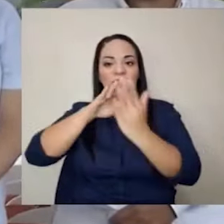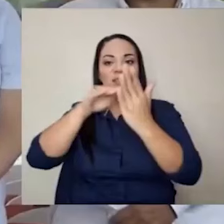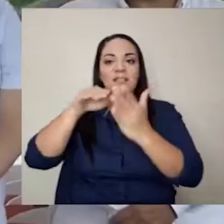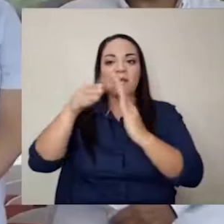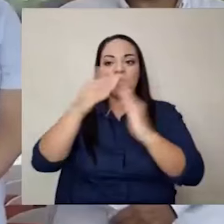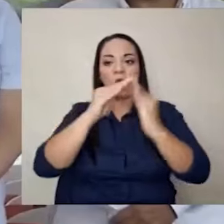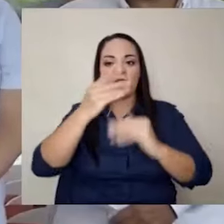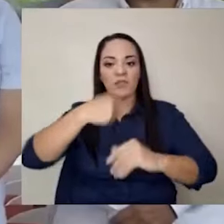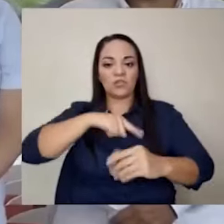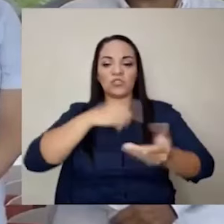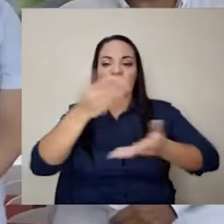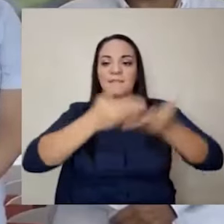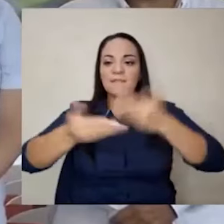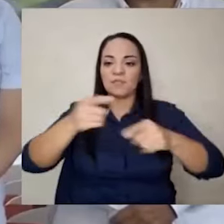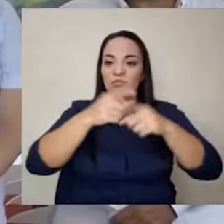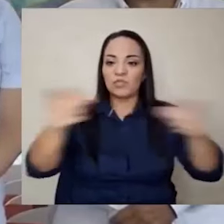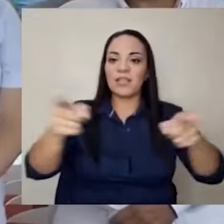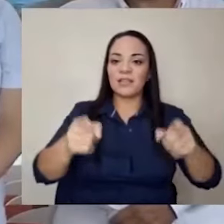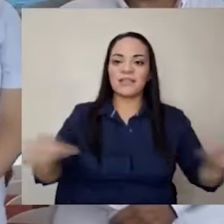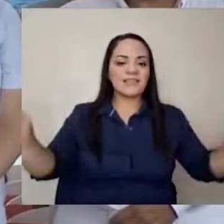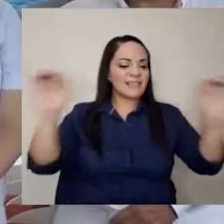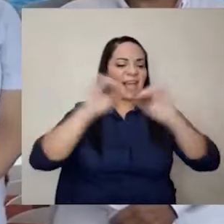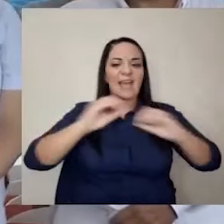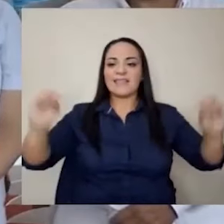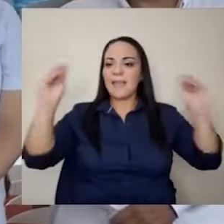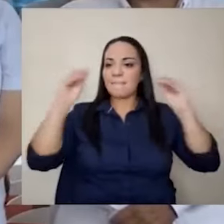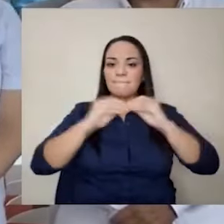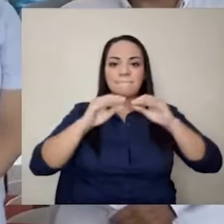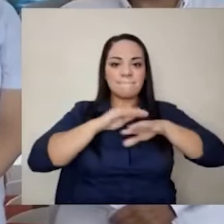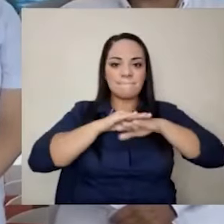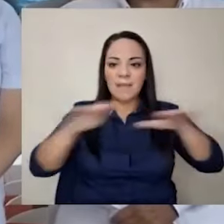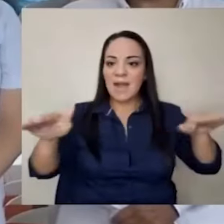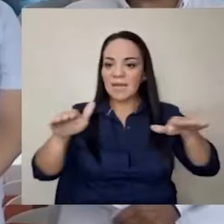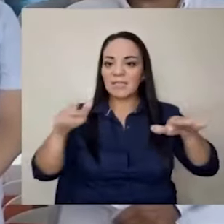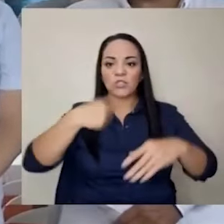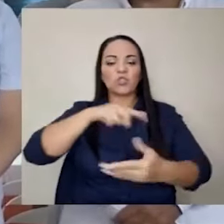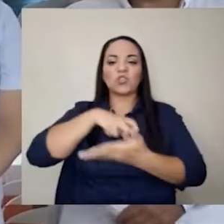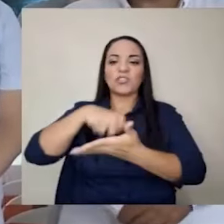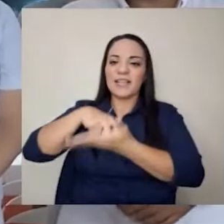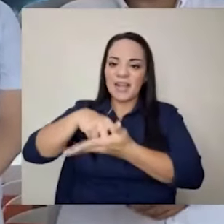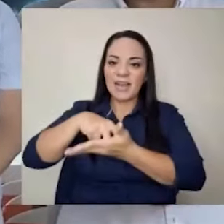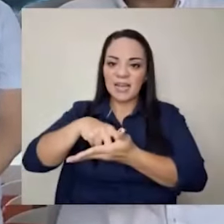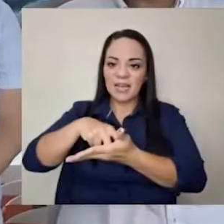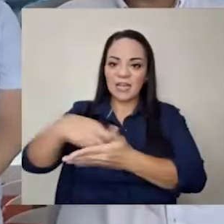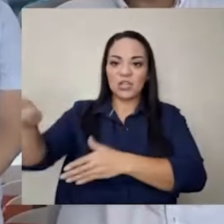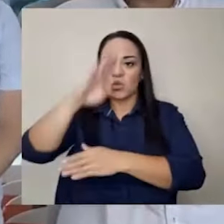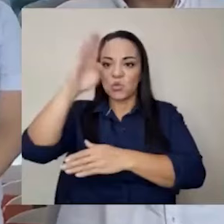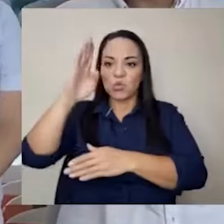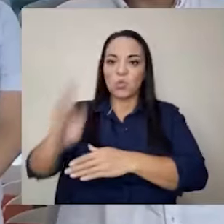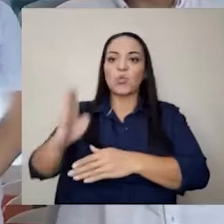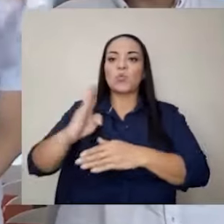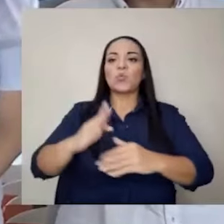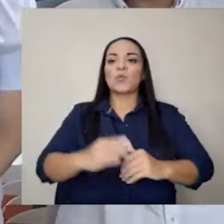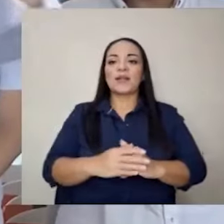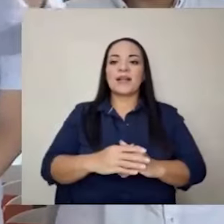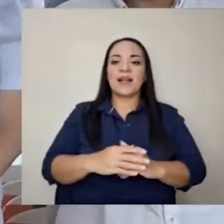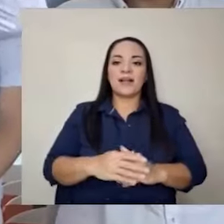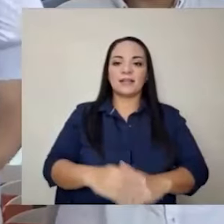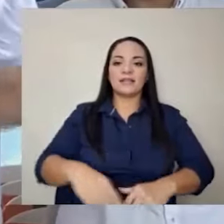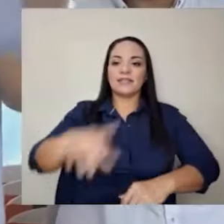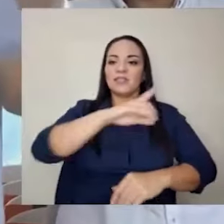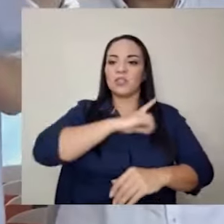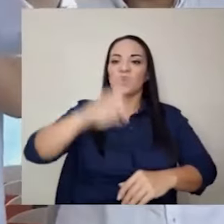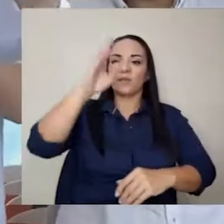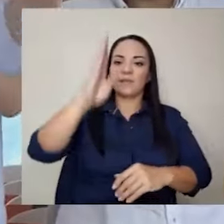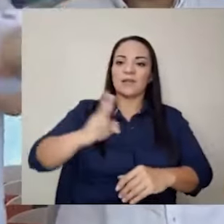servimos, ante nadie más nos hincaremos nunca. Que Dios